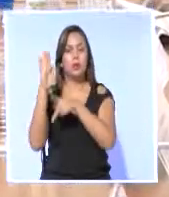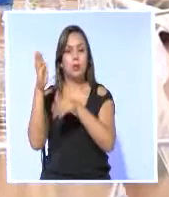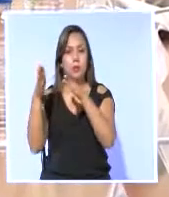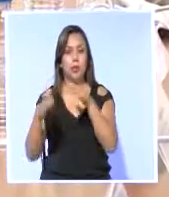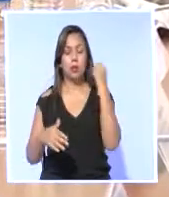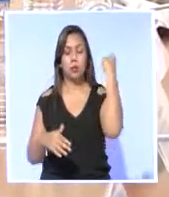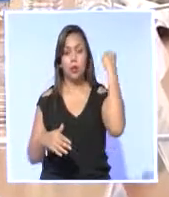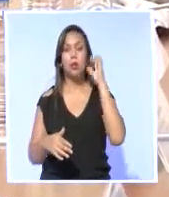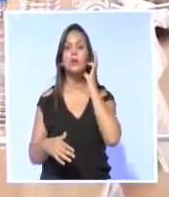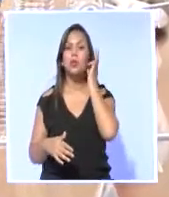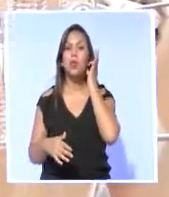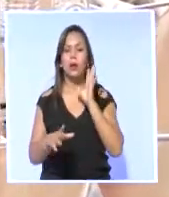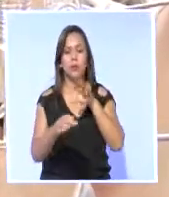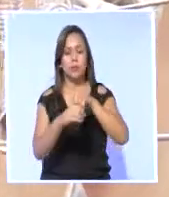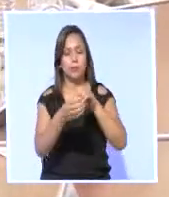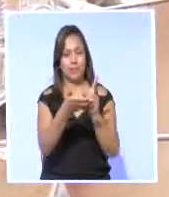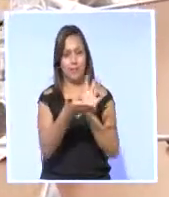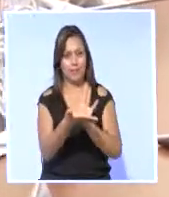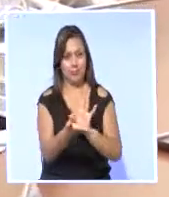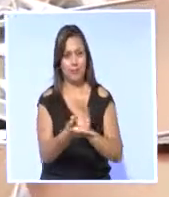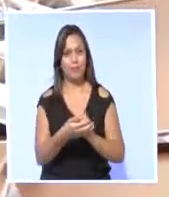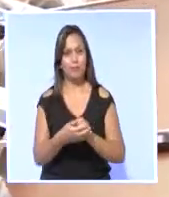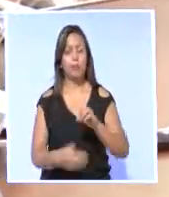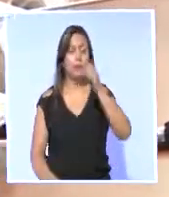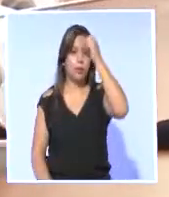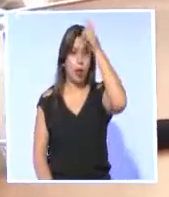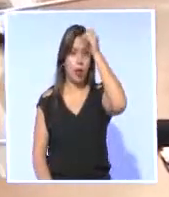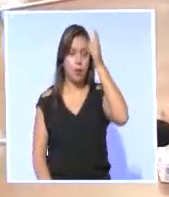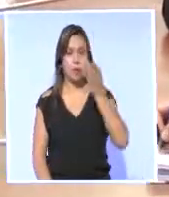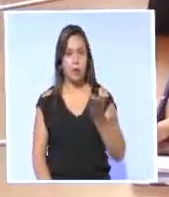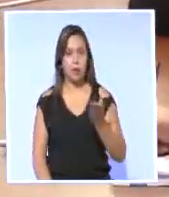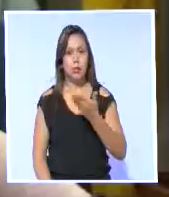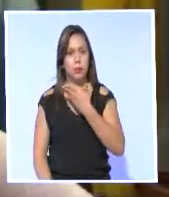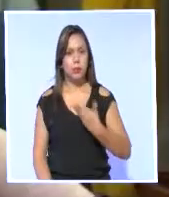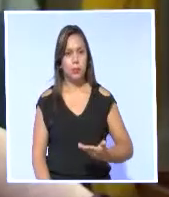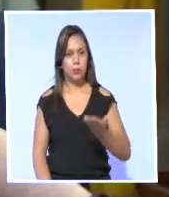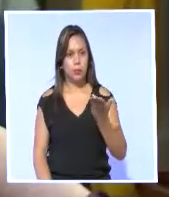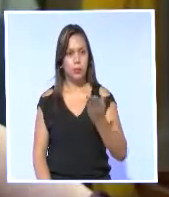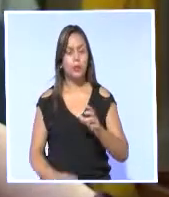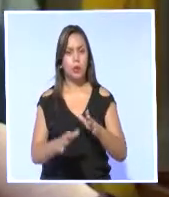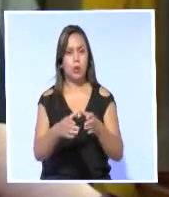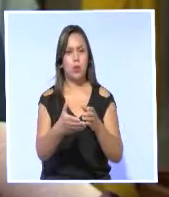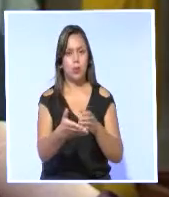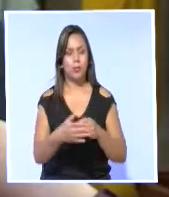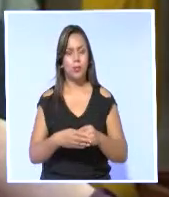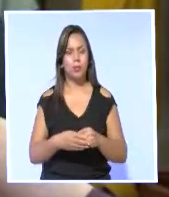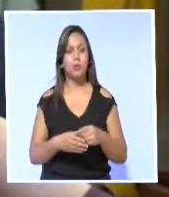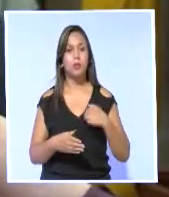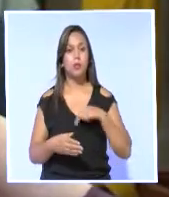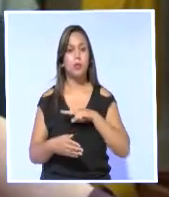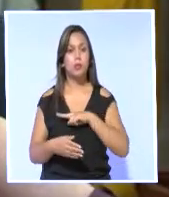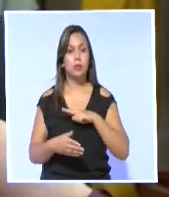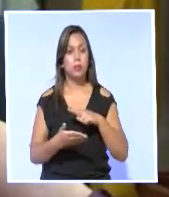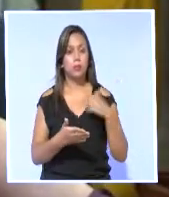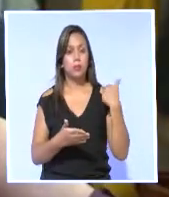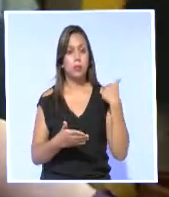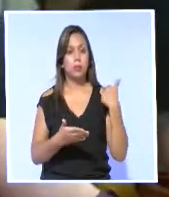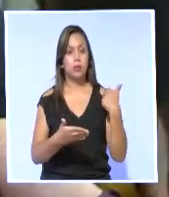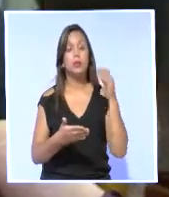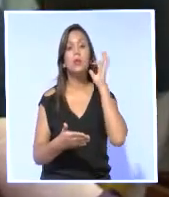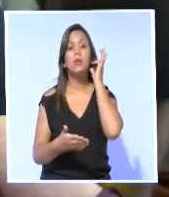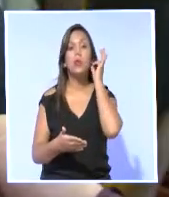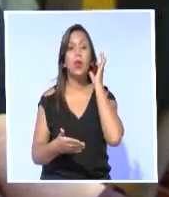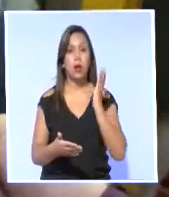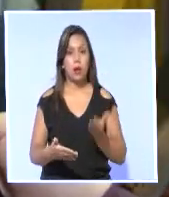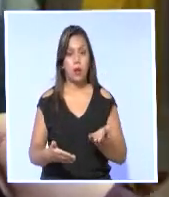de las Mujeres de la Asamblea. Mónica Alemán es presidente de dicha comisión. Tenemos el sujeto de protección de la ley que es mujeres,